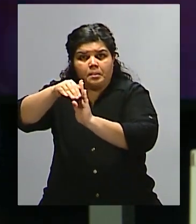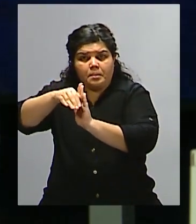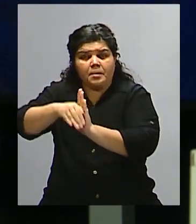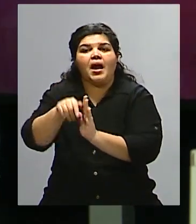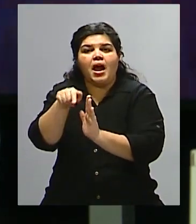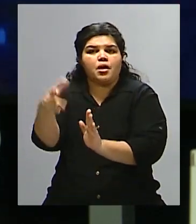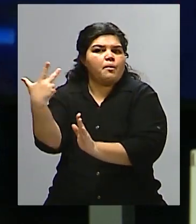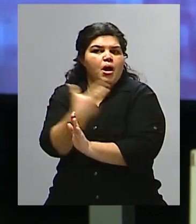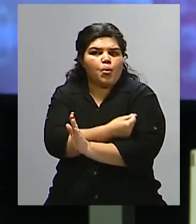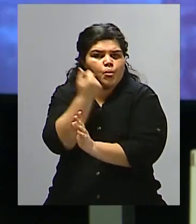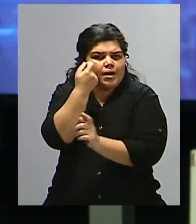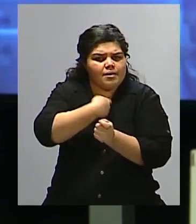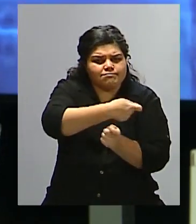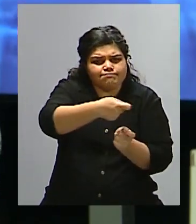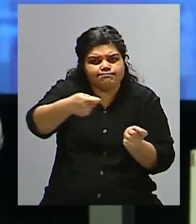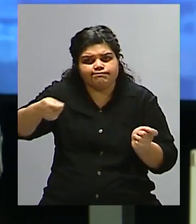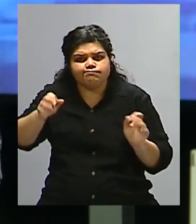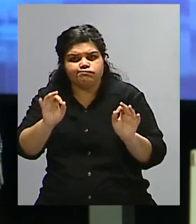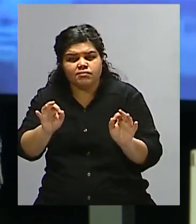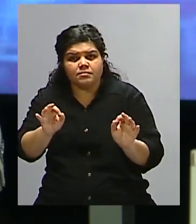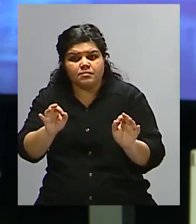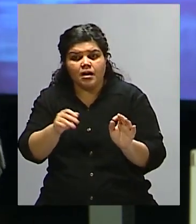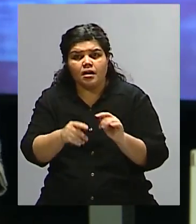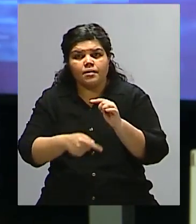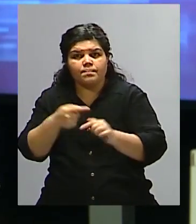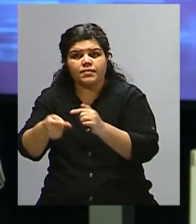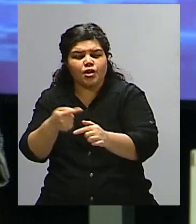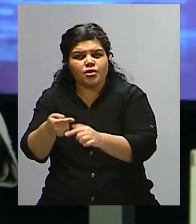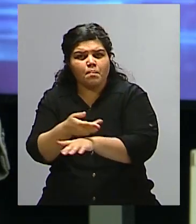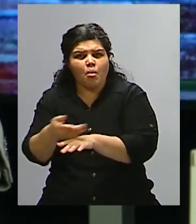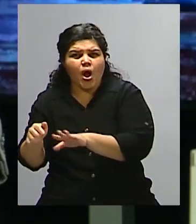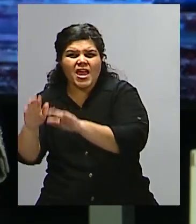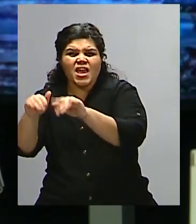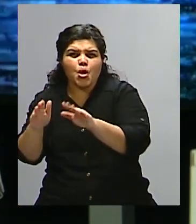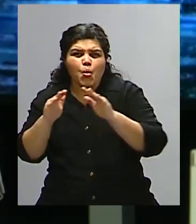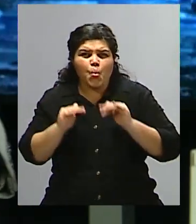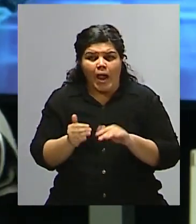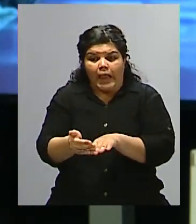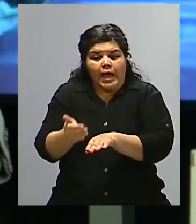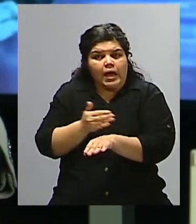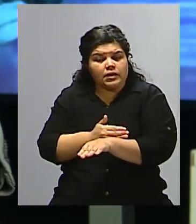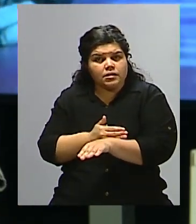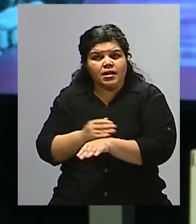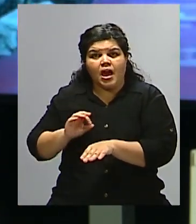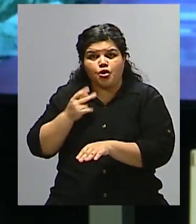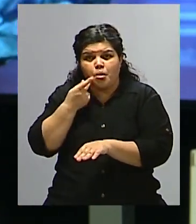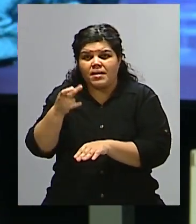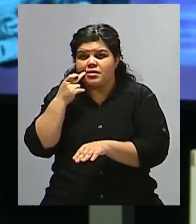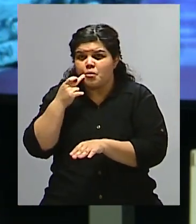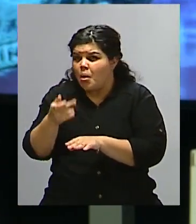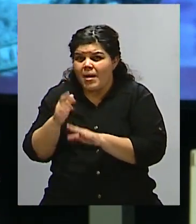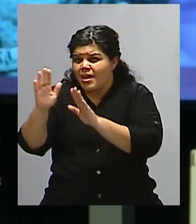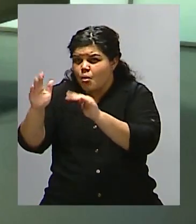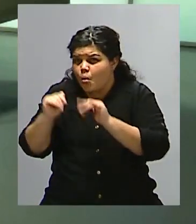¿volvemos a una instancia igual a previo a la pandemia o estamos peor? O sea, el efecto de la pandemia en el sistema de salud en general.